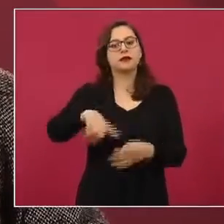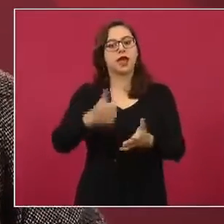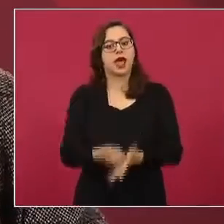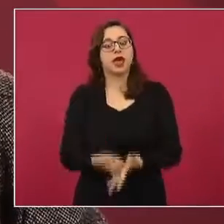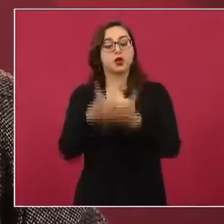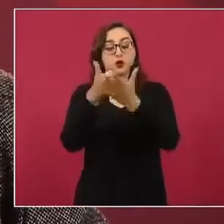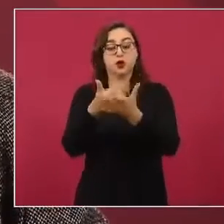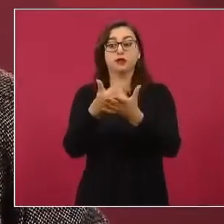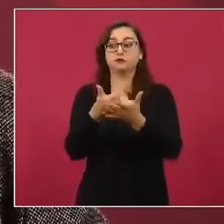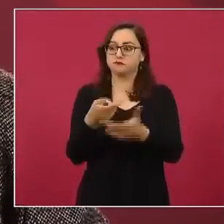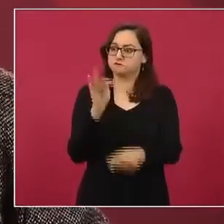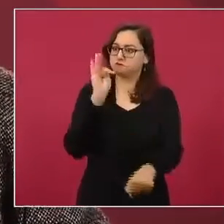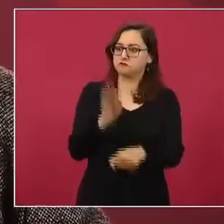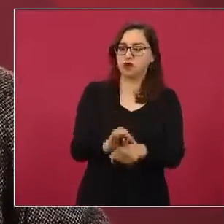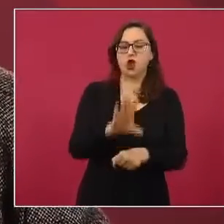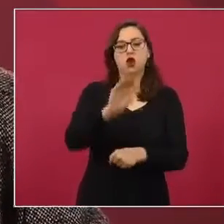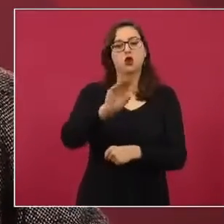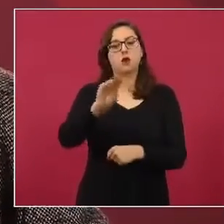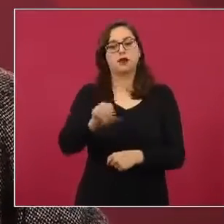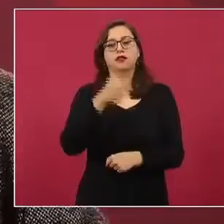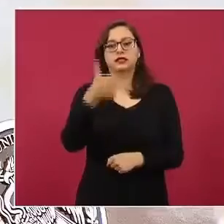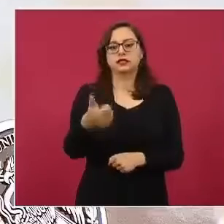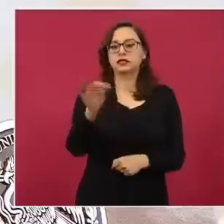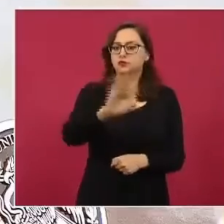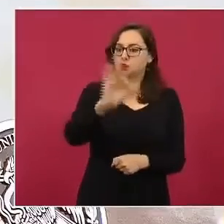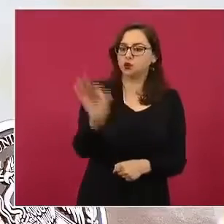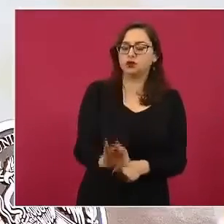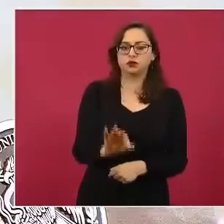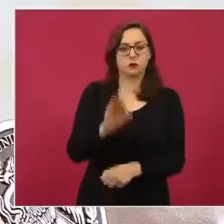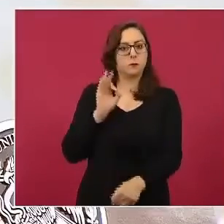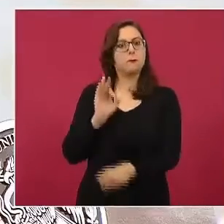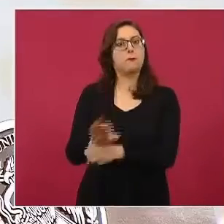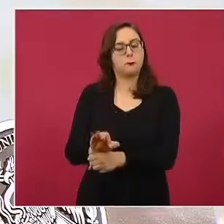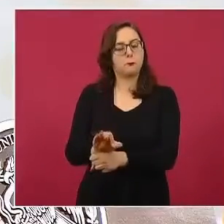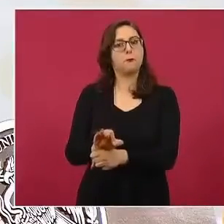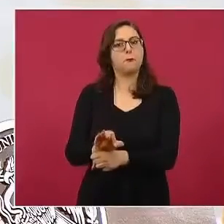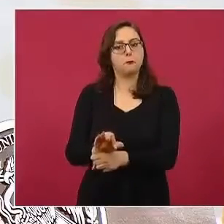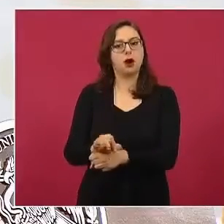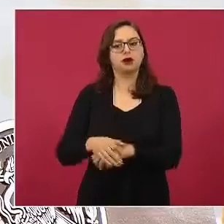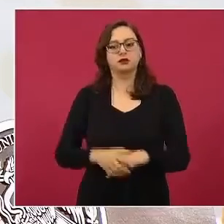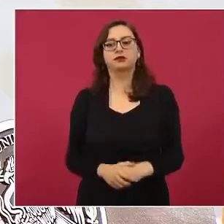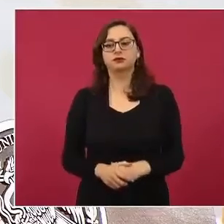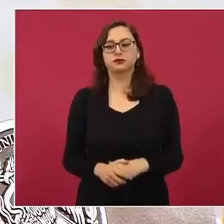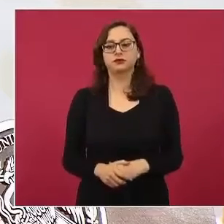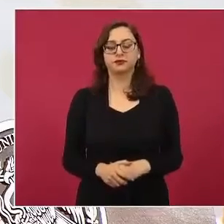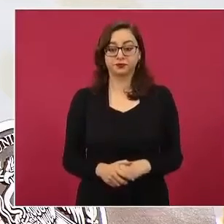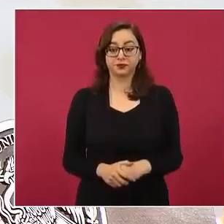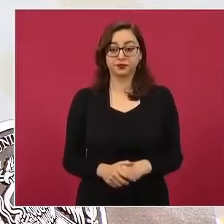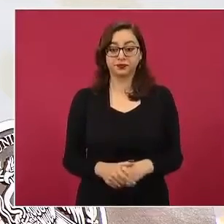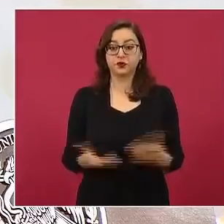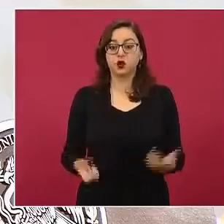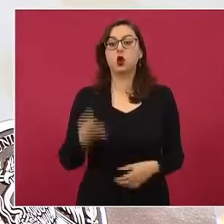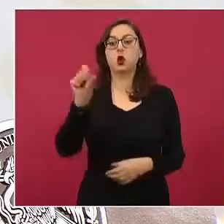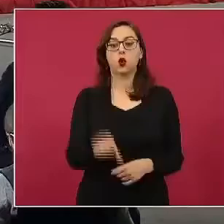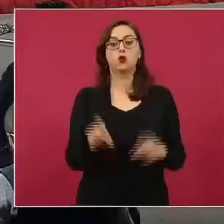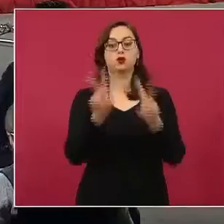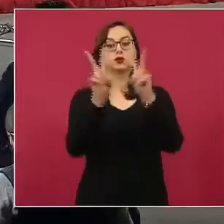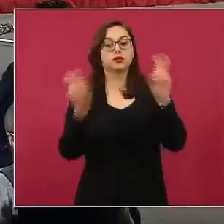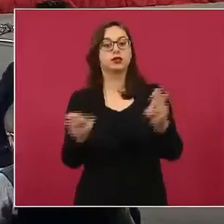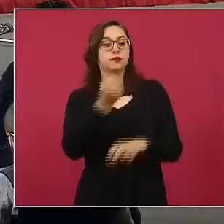del 96% en quienes han sido vacunados. Hoy, en el pulso de la salud,